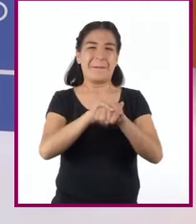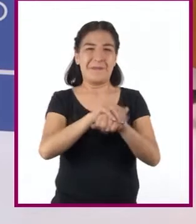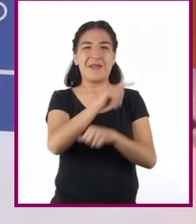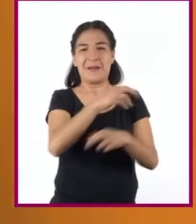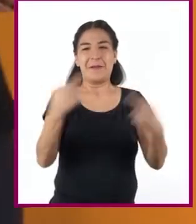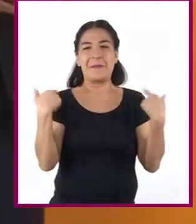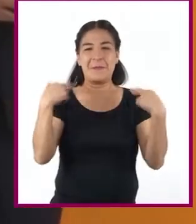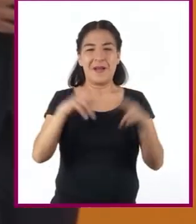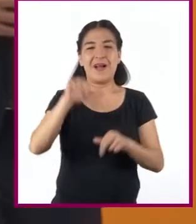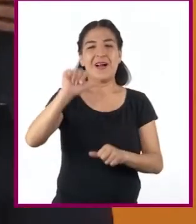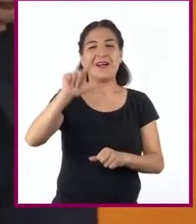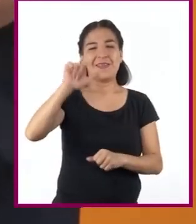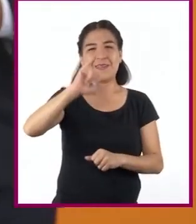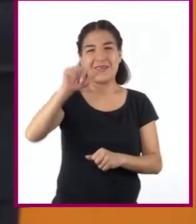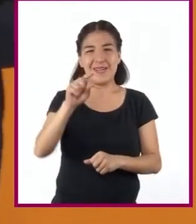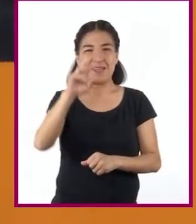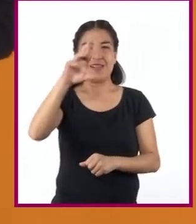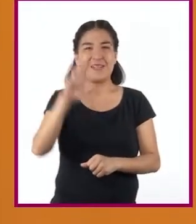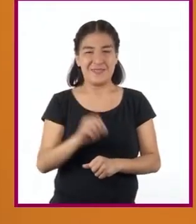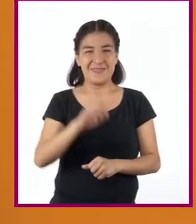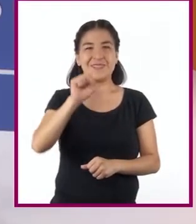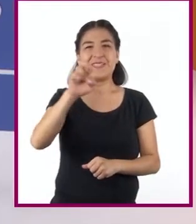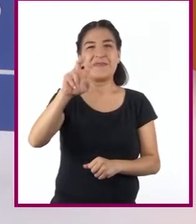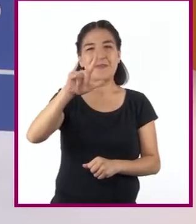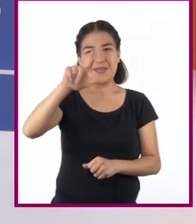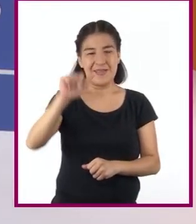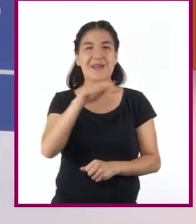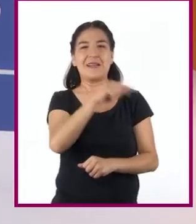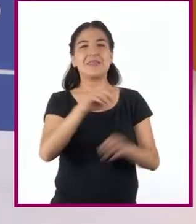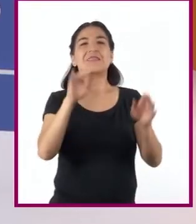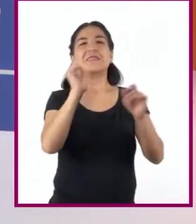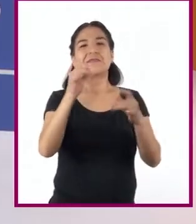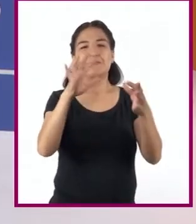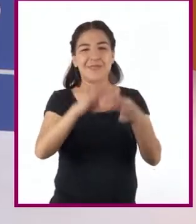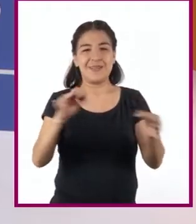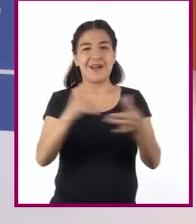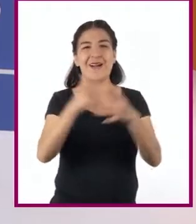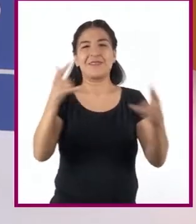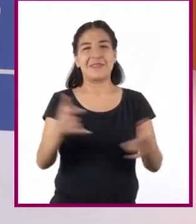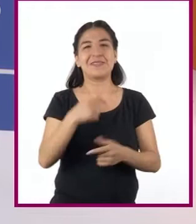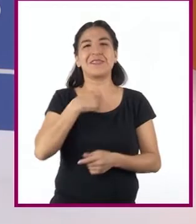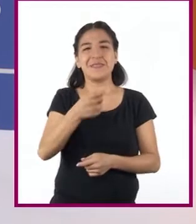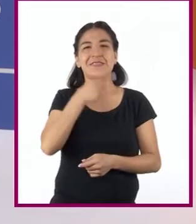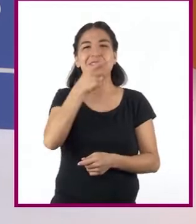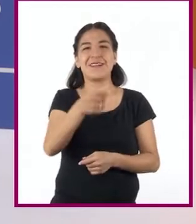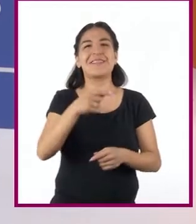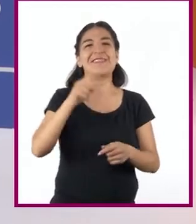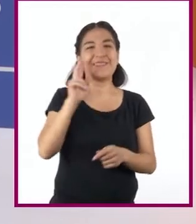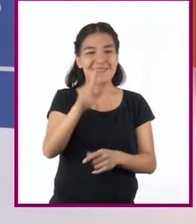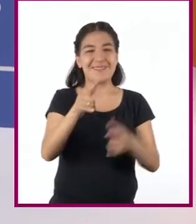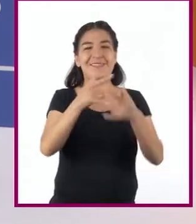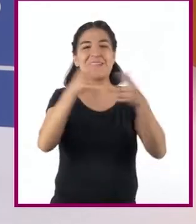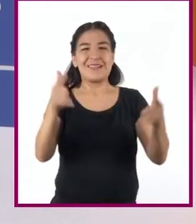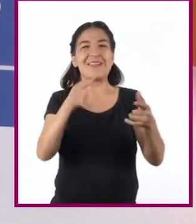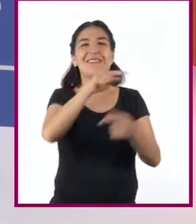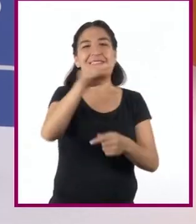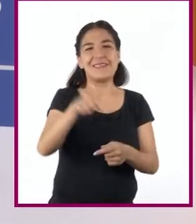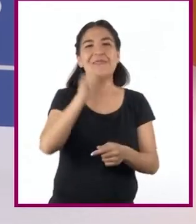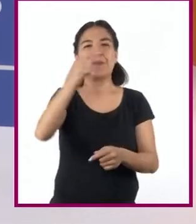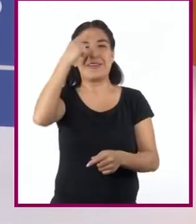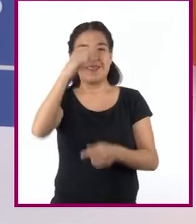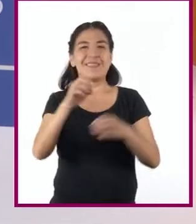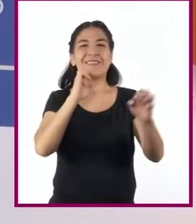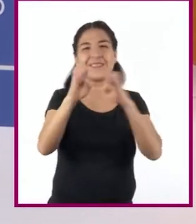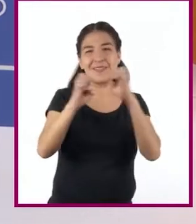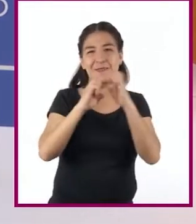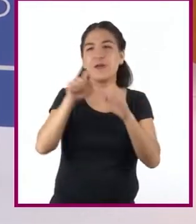Alejandro Sevilla, quien imparte la asignatura de Historia y con quien sostendremos una breve entrevista para que